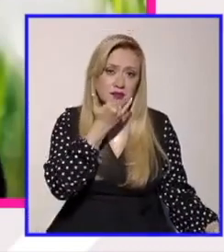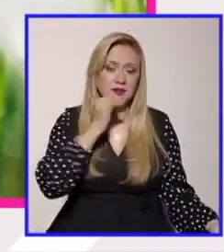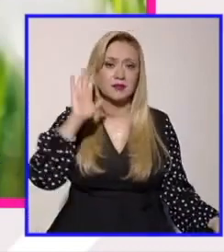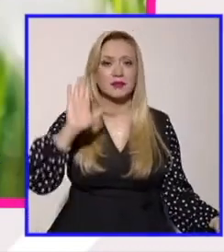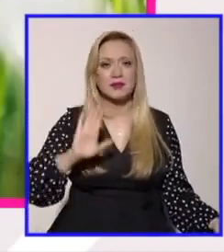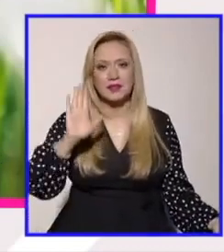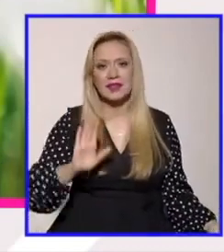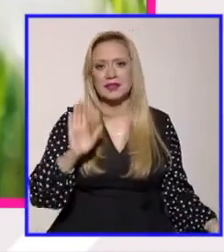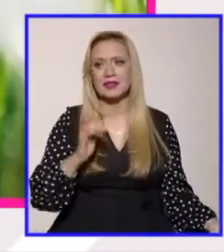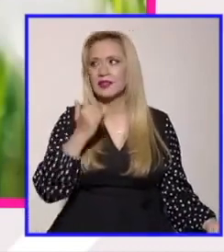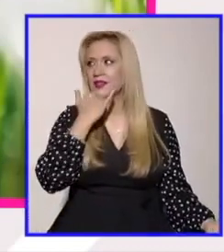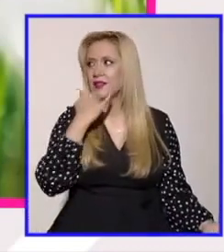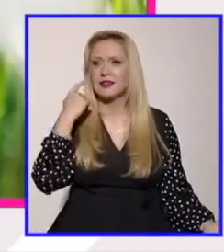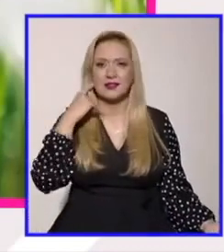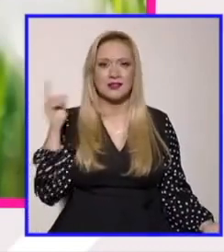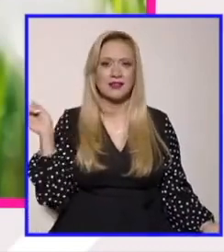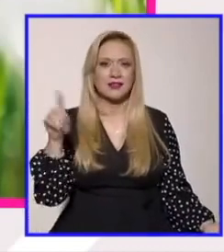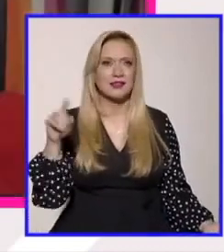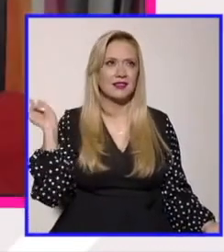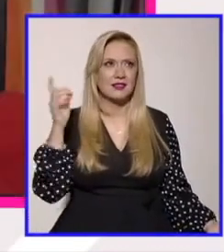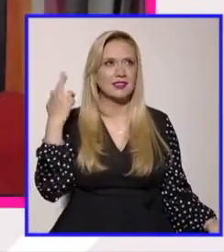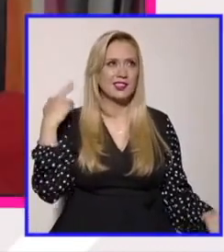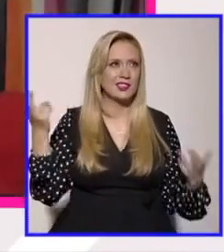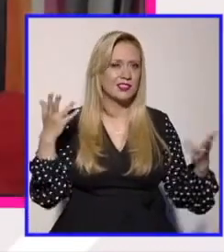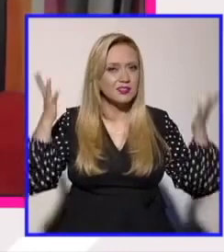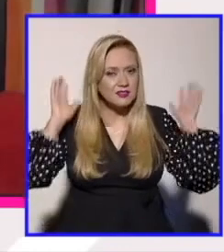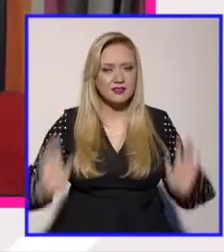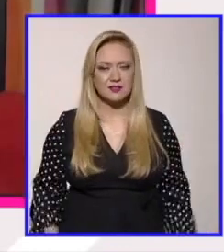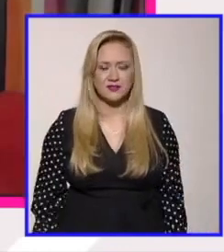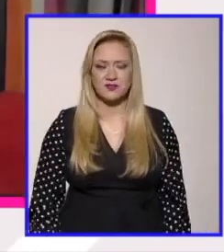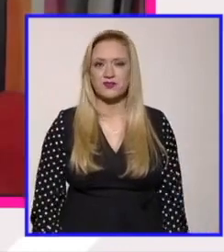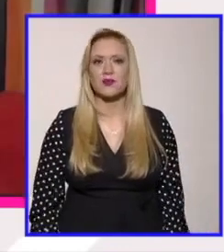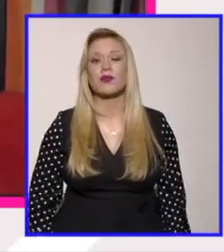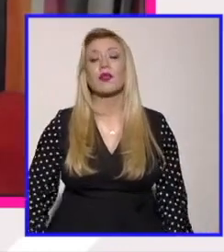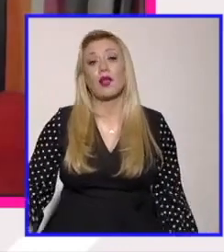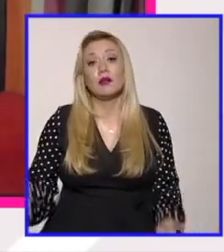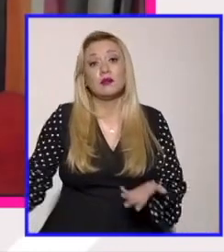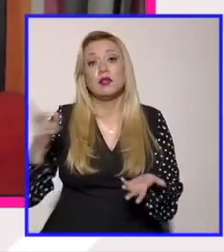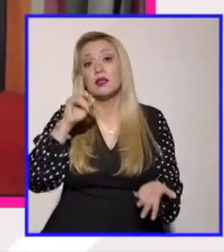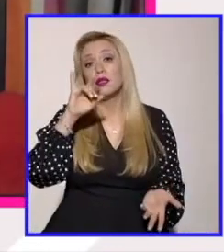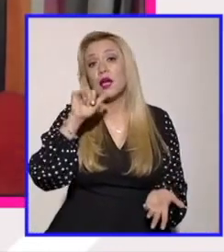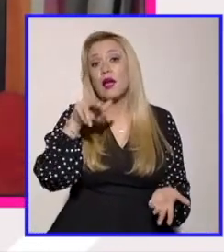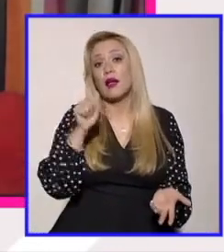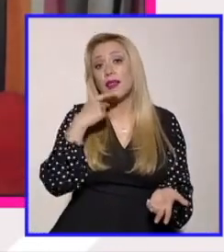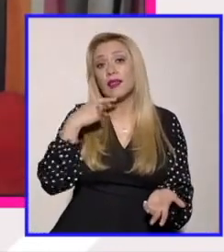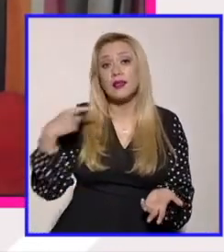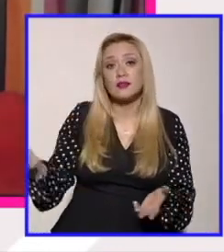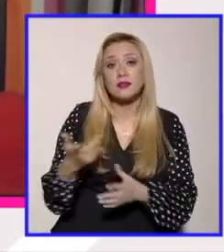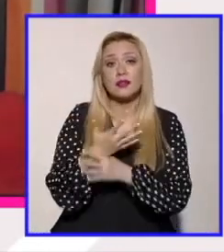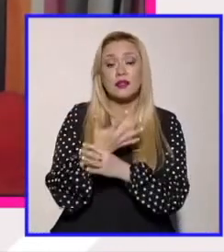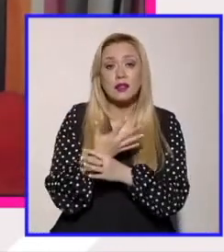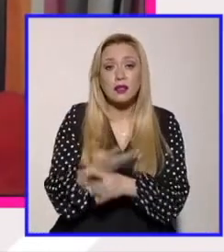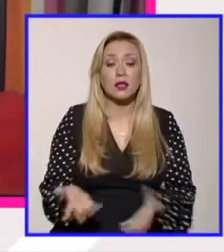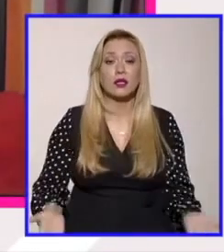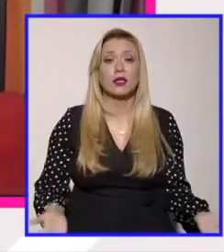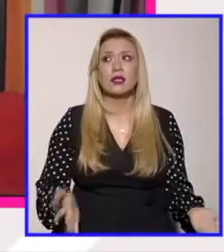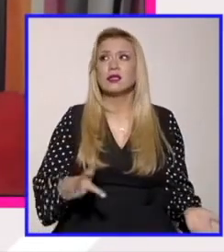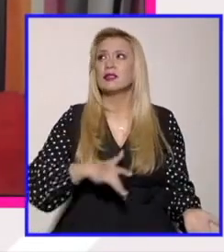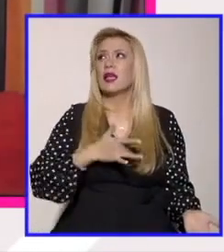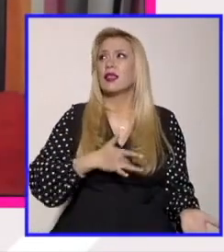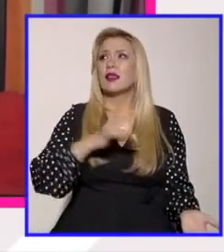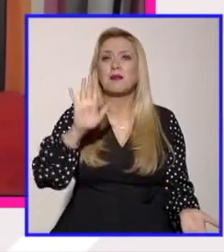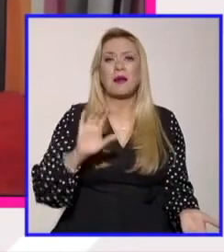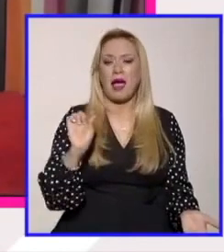que me toca hablar pasa pero bueno Diana Mafía decía eso y yo creo que hay algo de eso hay esta sensación de